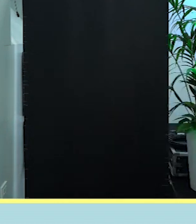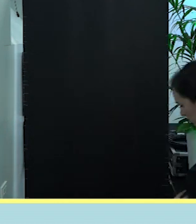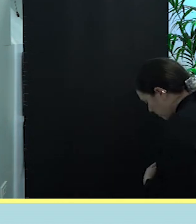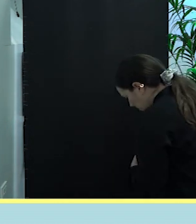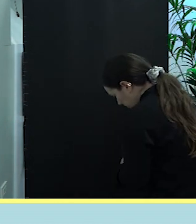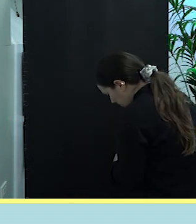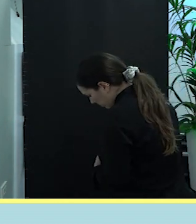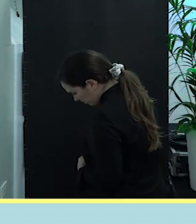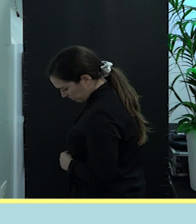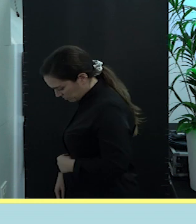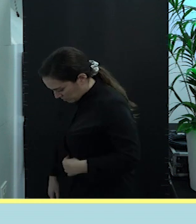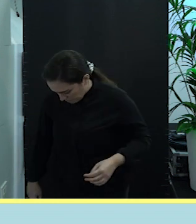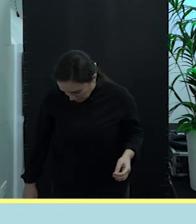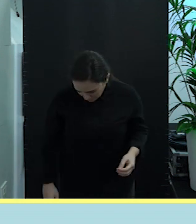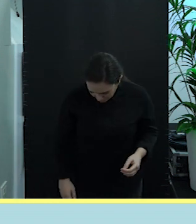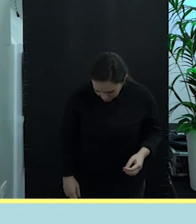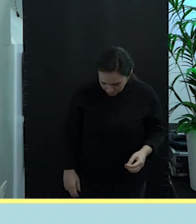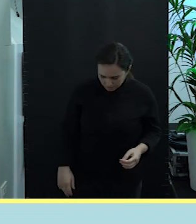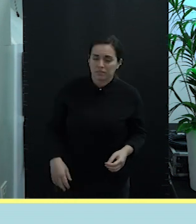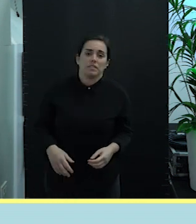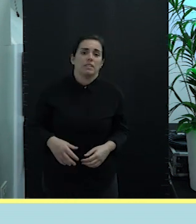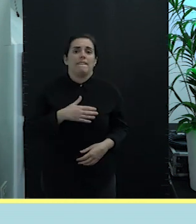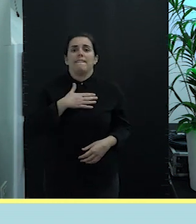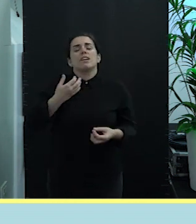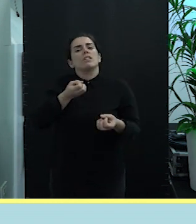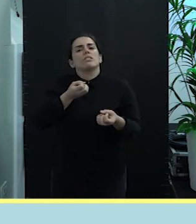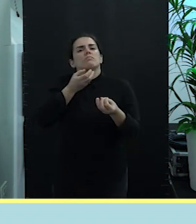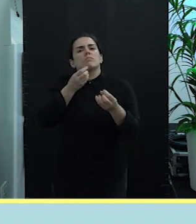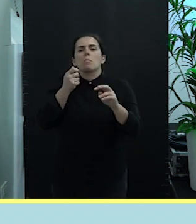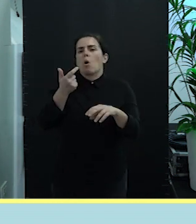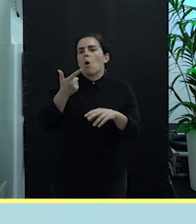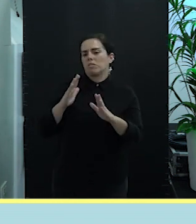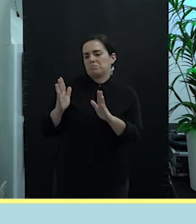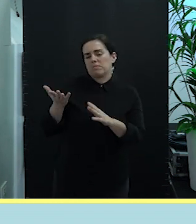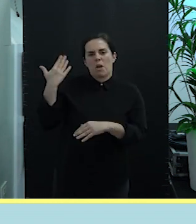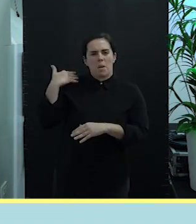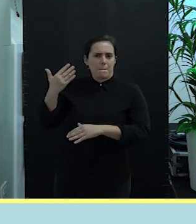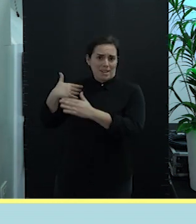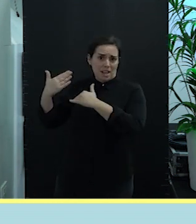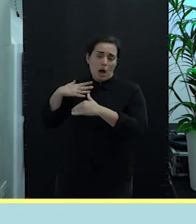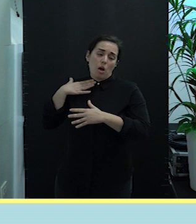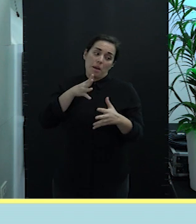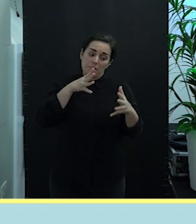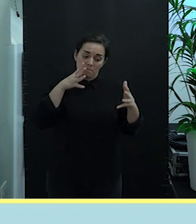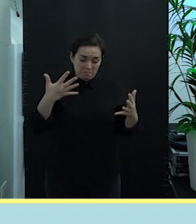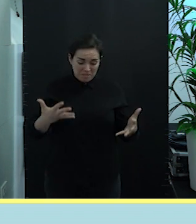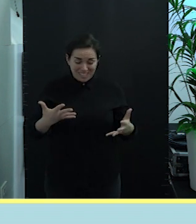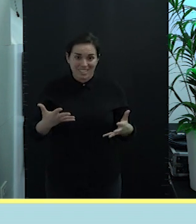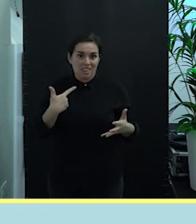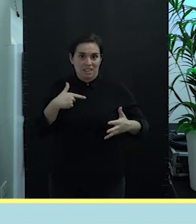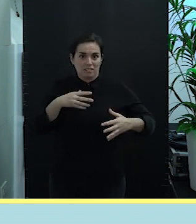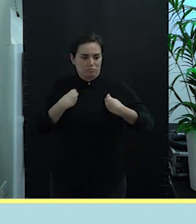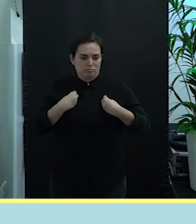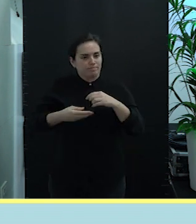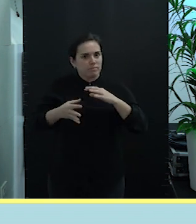Quiero hablarles un poco de un breve pasado, de un presente que hemos vivido y que estamos viviendo, pero que hemos vivido en el sentido de este año